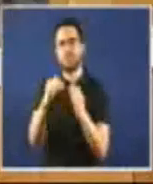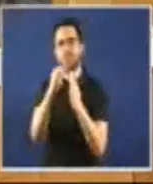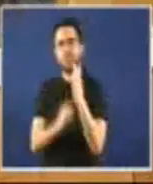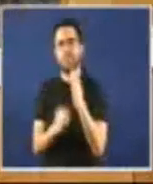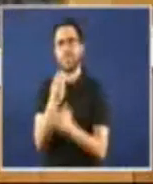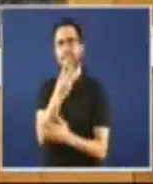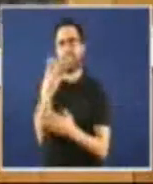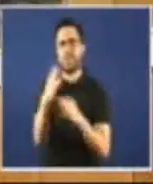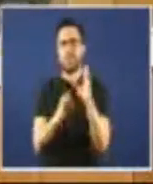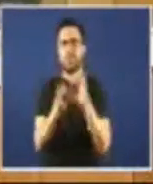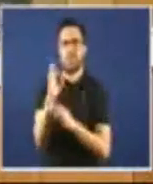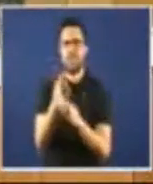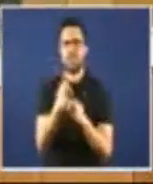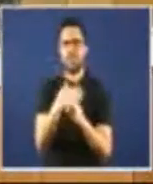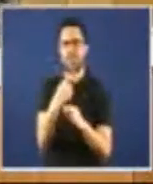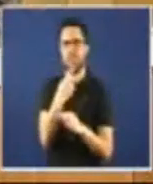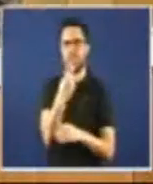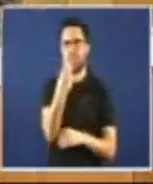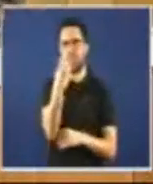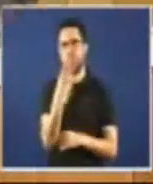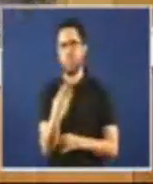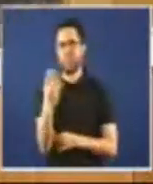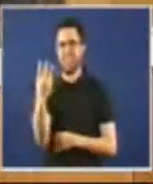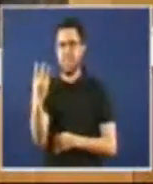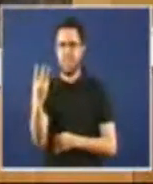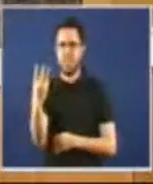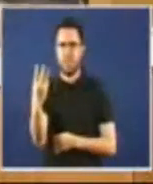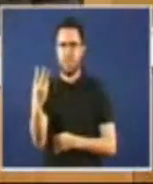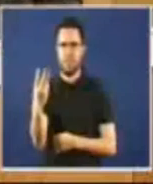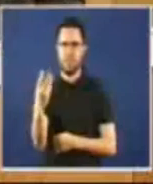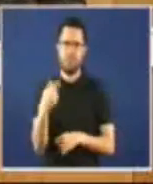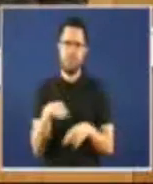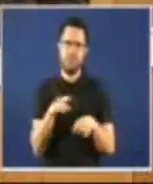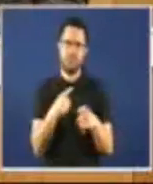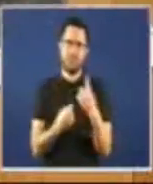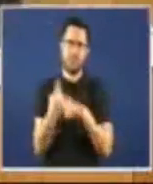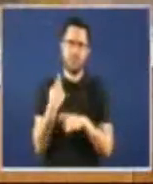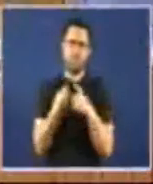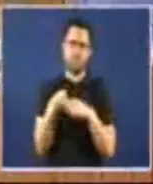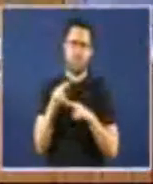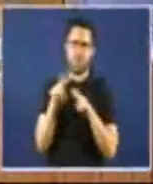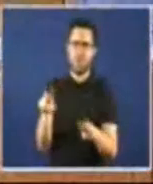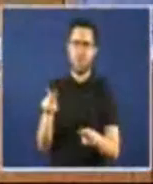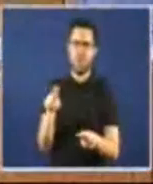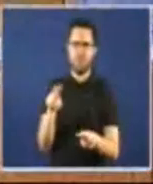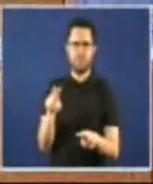constantes, ou seja, máis dun tercio. A vista destes dados, resulta indecente a propaganda da xunta que repite